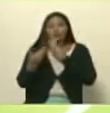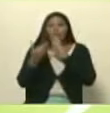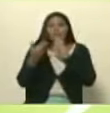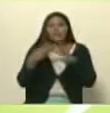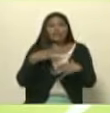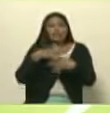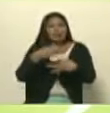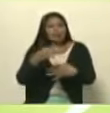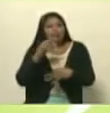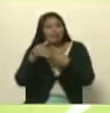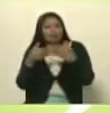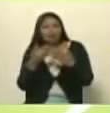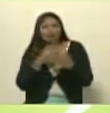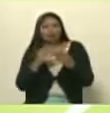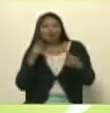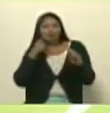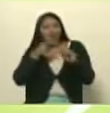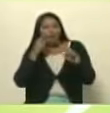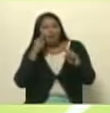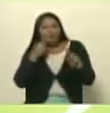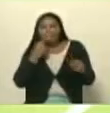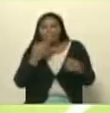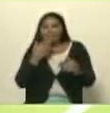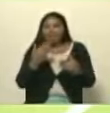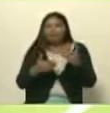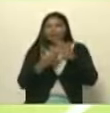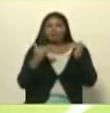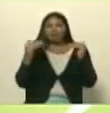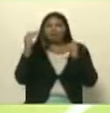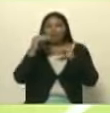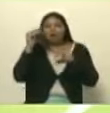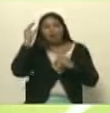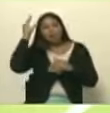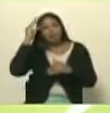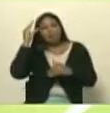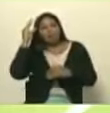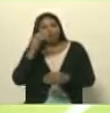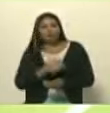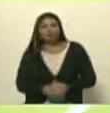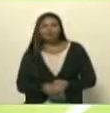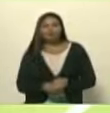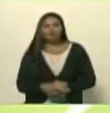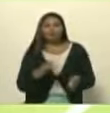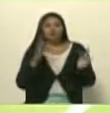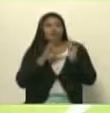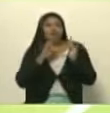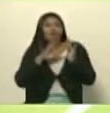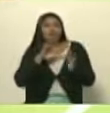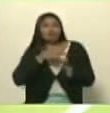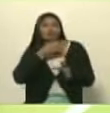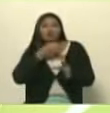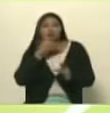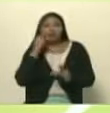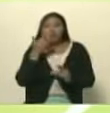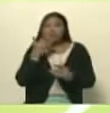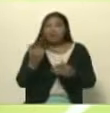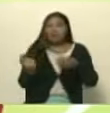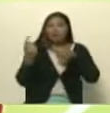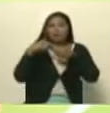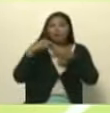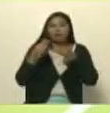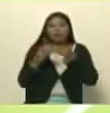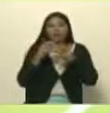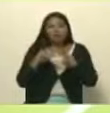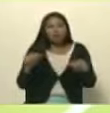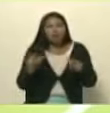interesantes y que exigen máxima creatividad. Entonces, las redes sociales nos exigen incorporarnos a un